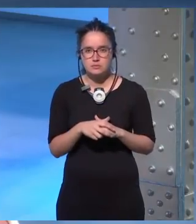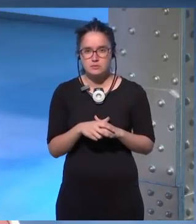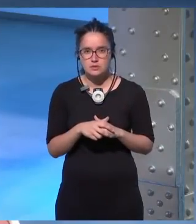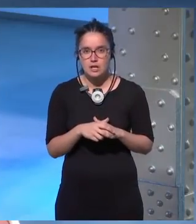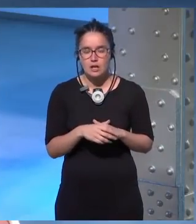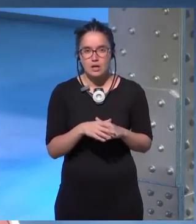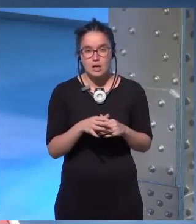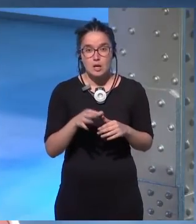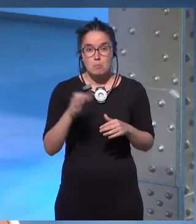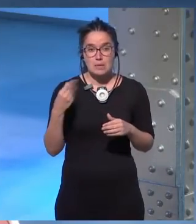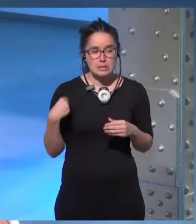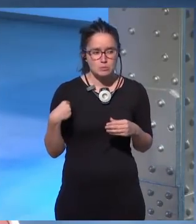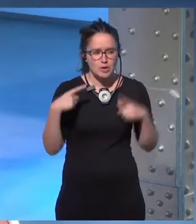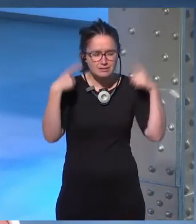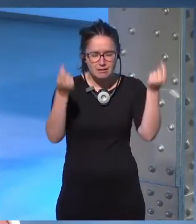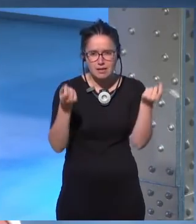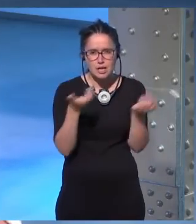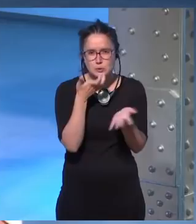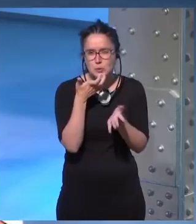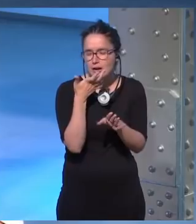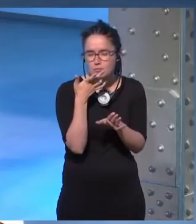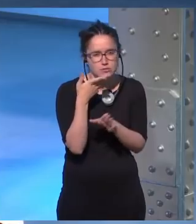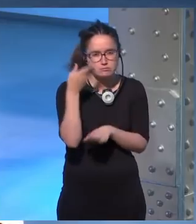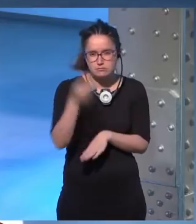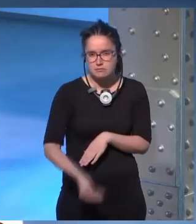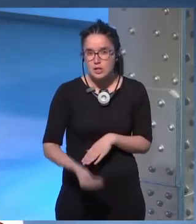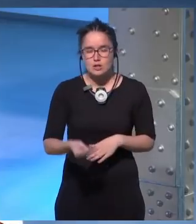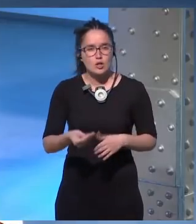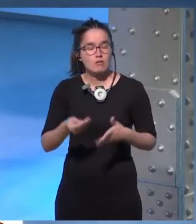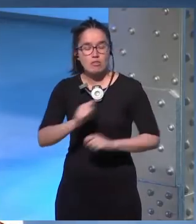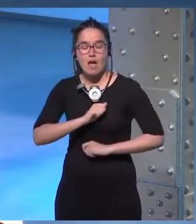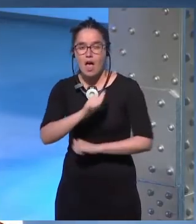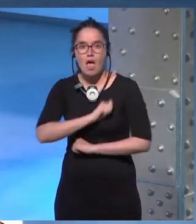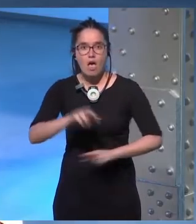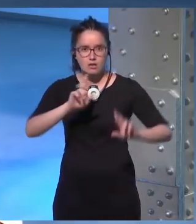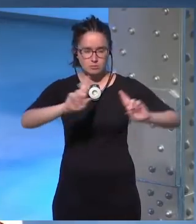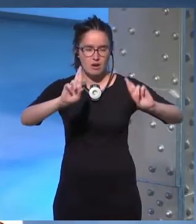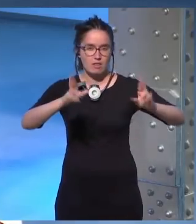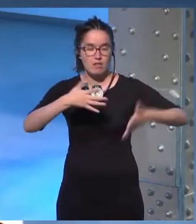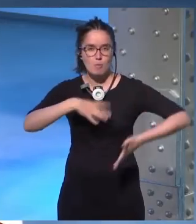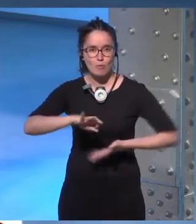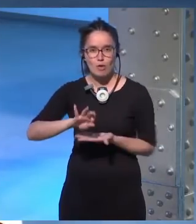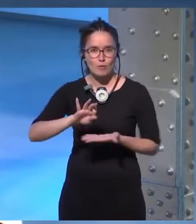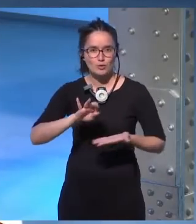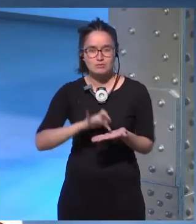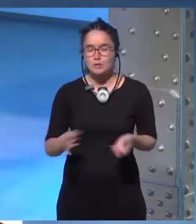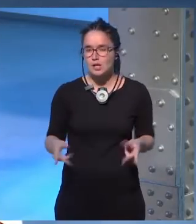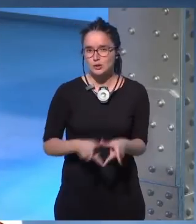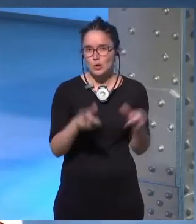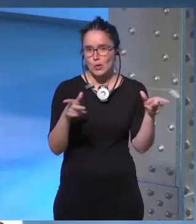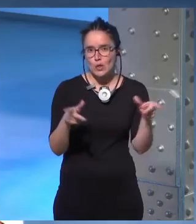Star Trek es otro gran ejemplo de eso nos da esperanza de que podemos ser una sociedad